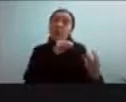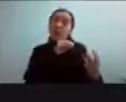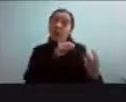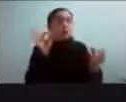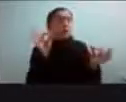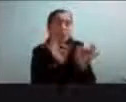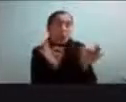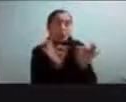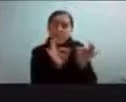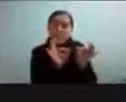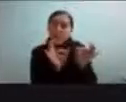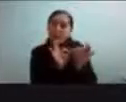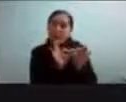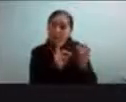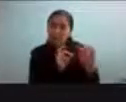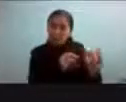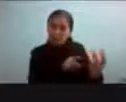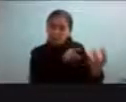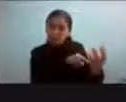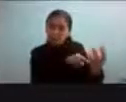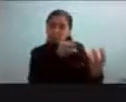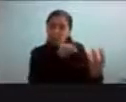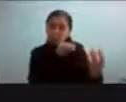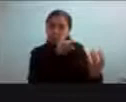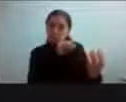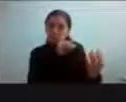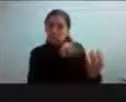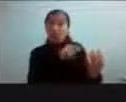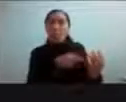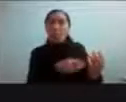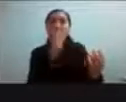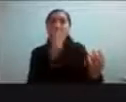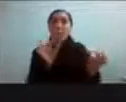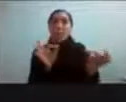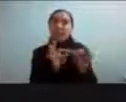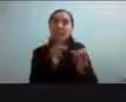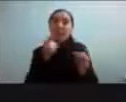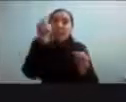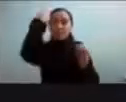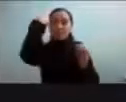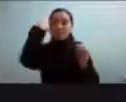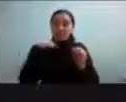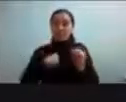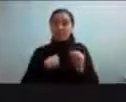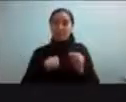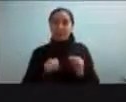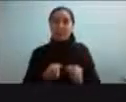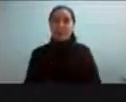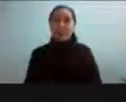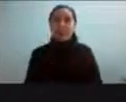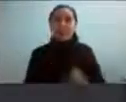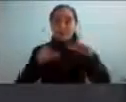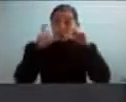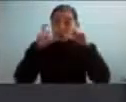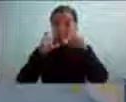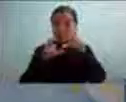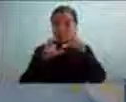mundo y de esa forma me las explicaba a mí también. Bueno, en esta foto tengo apoyo en mis manos, mi gorrito.